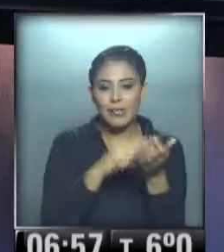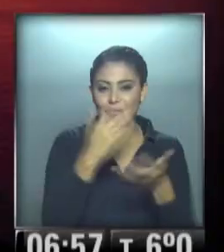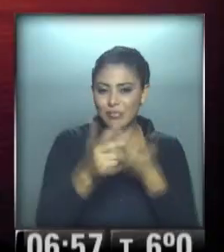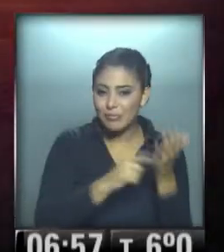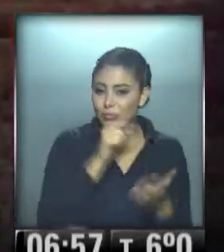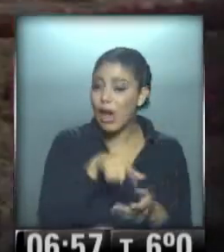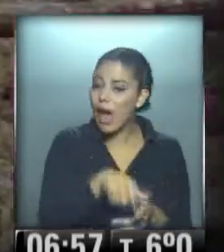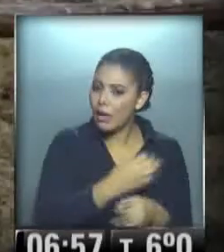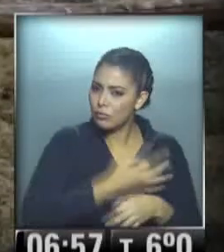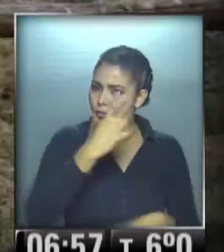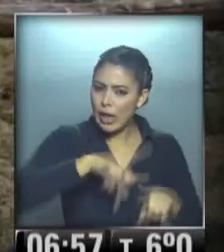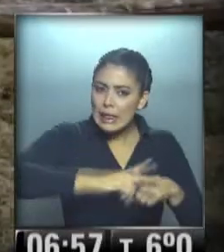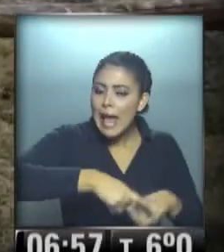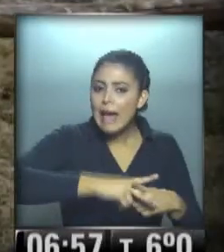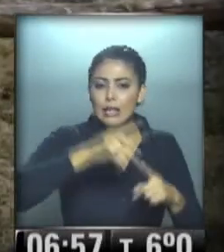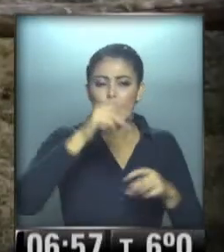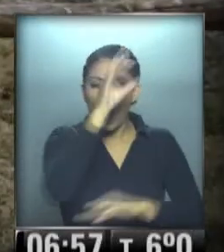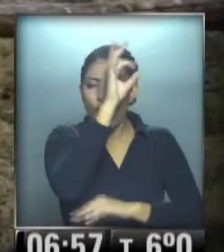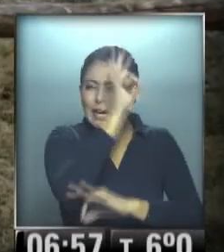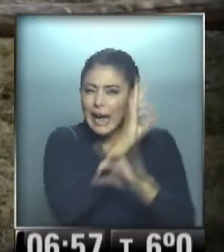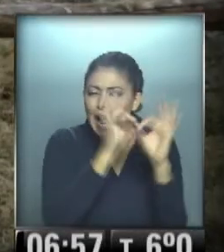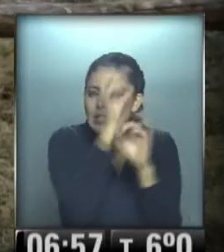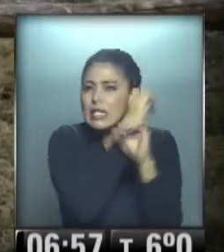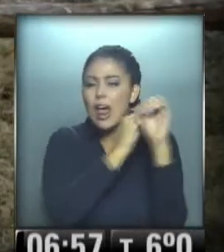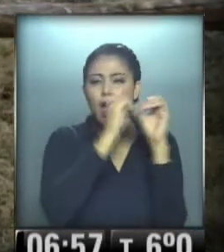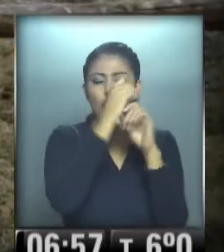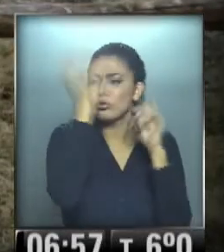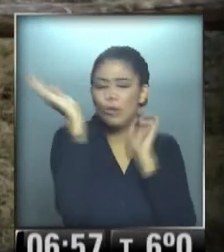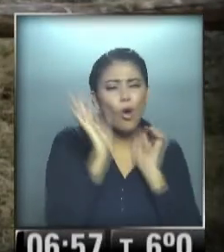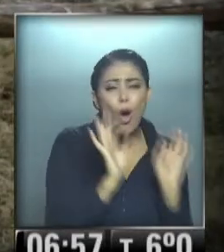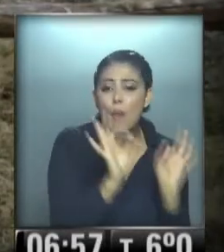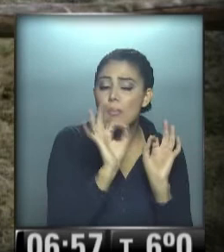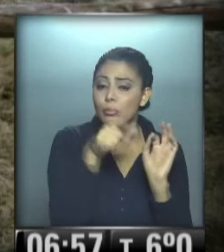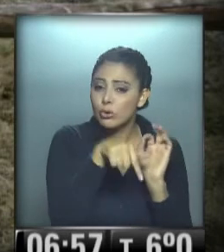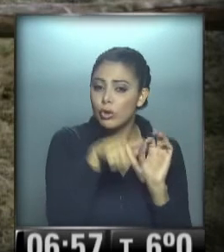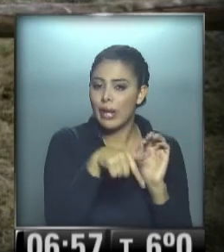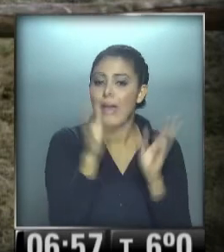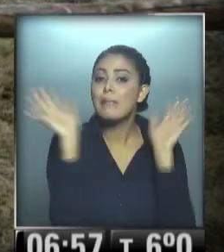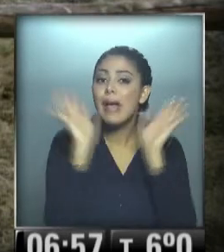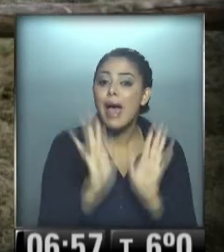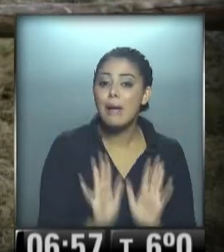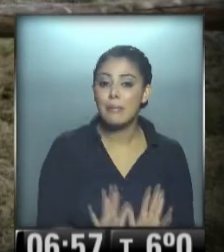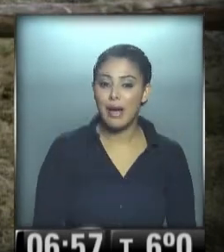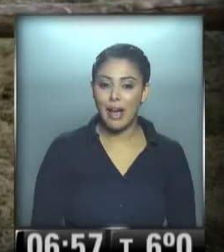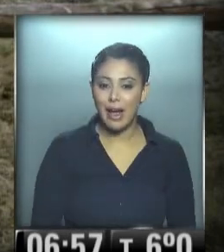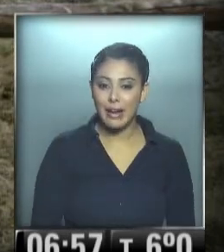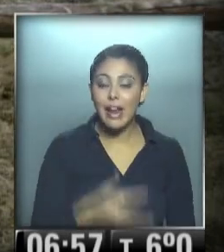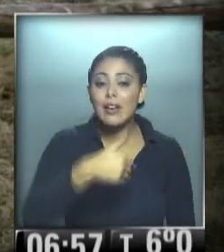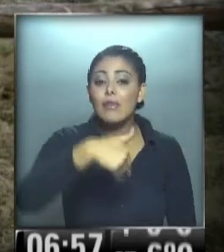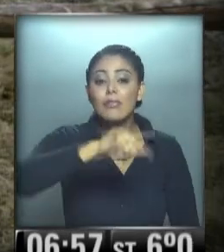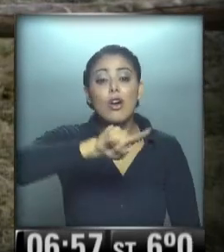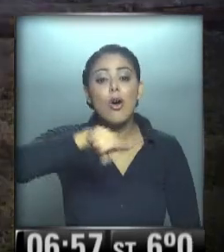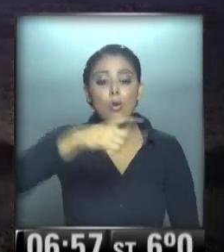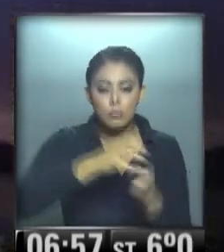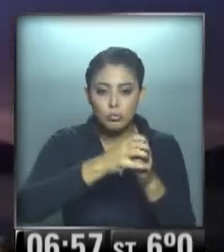Hay doctores, hay técnicos, hay ingenieros, hay meteorólogos. Ahí están haciendo la preparación para el lanzamiento de